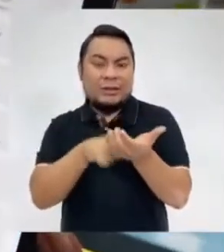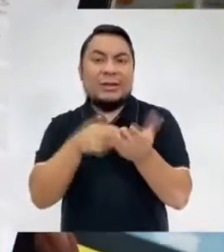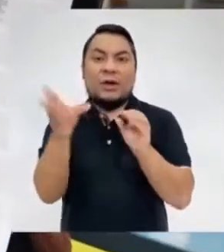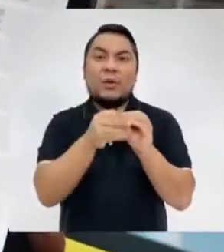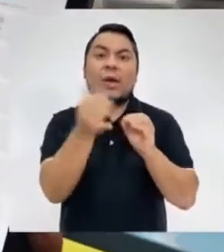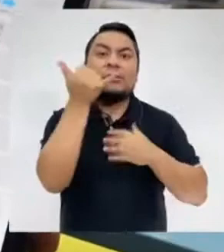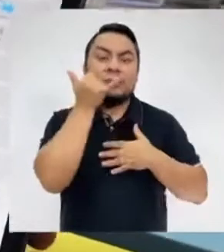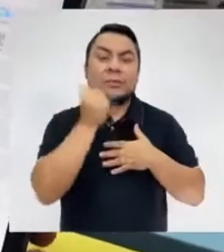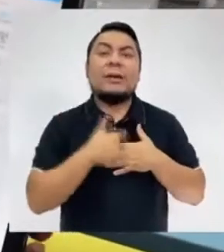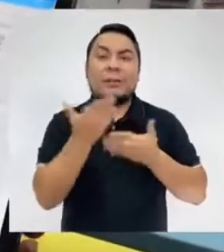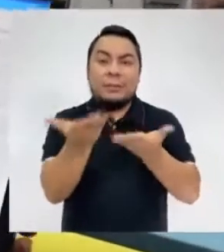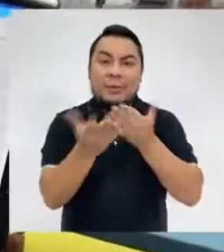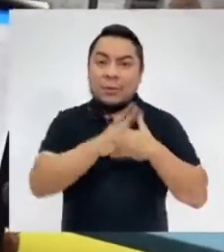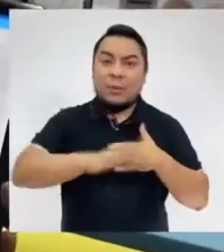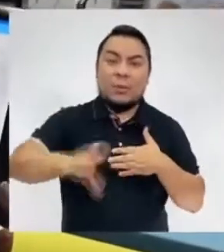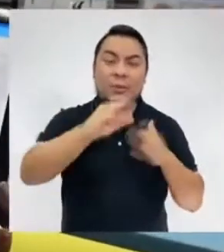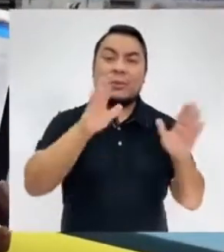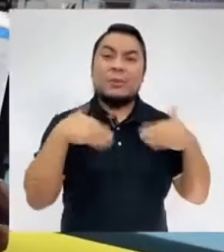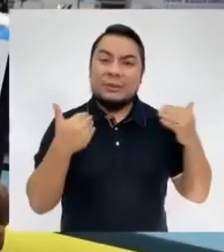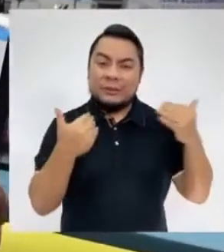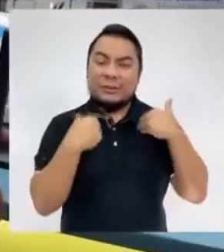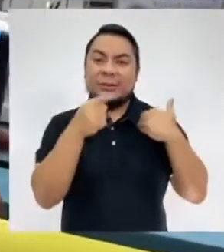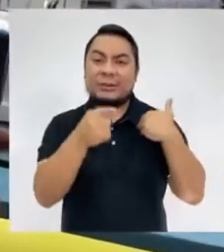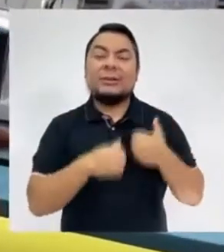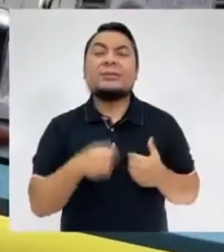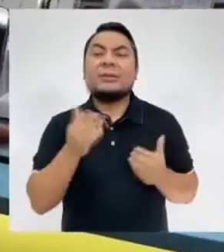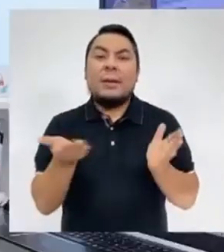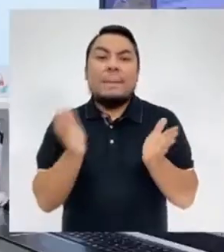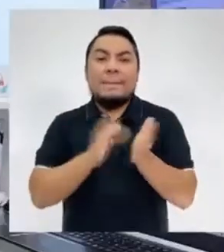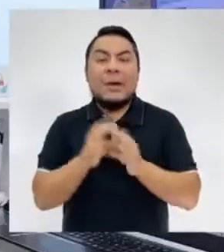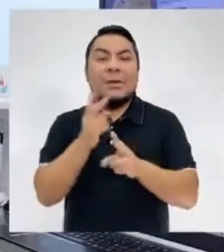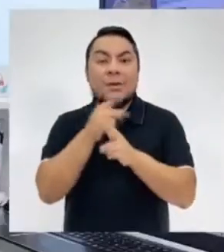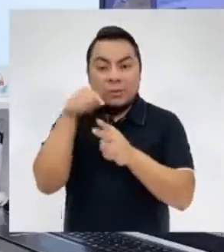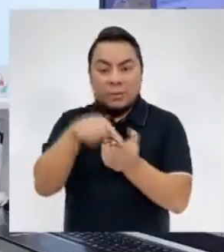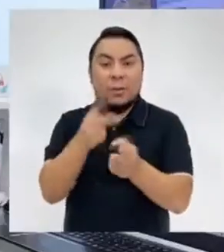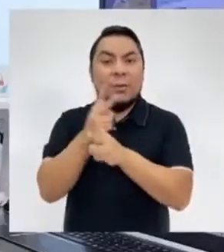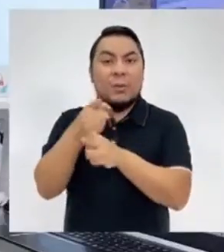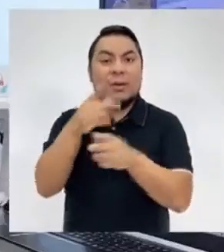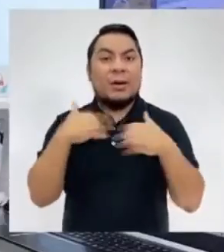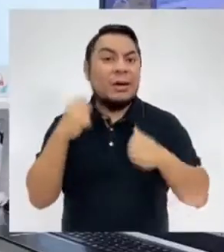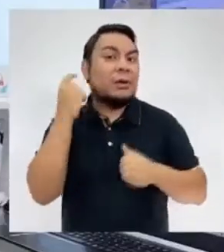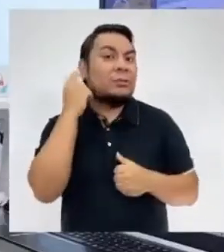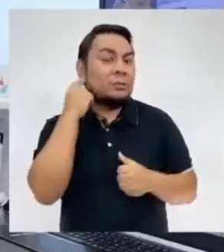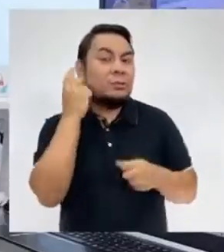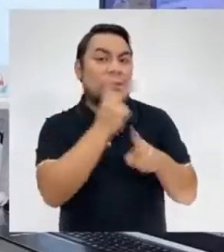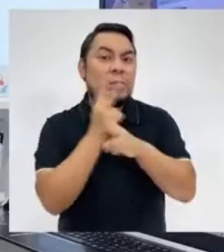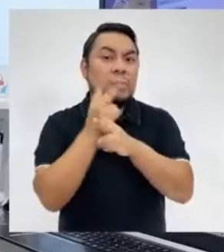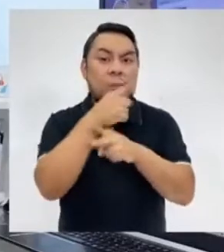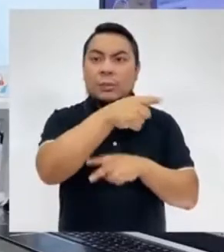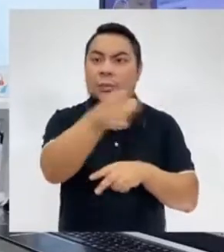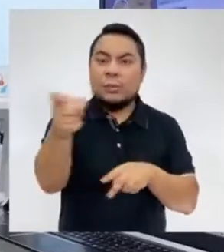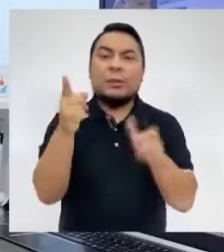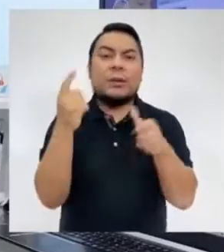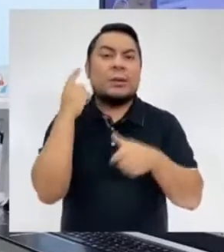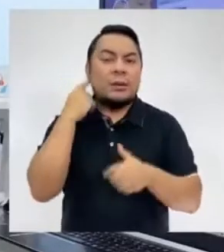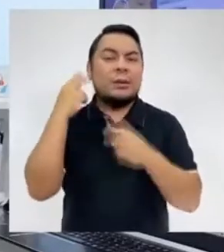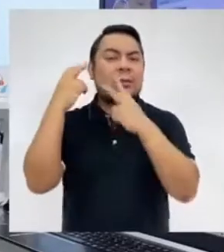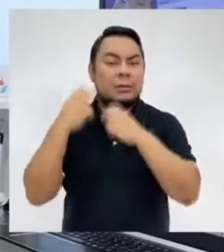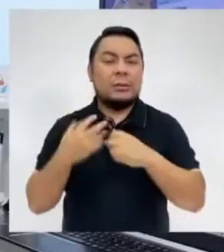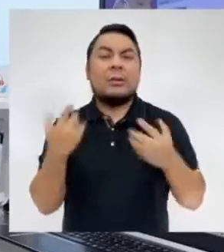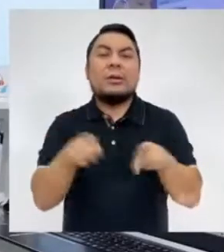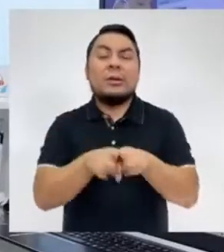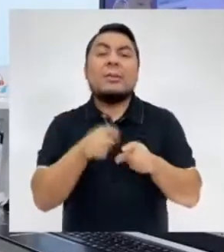esto invitarlos a todos a que pues tengan mayor precaución y el cuidado de la salud auditiva no solamente